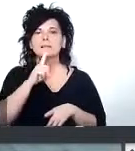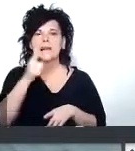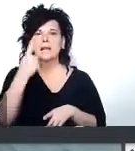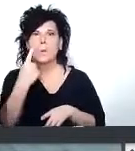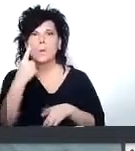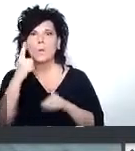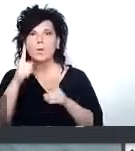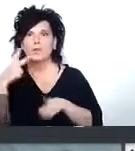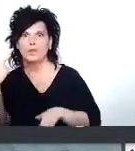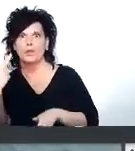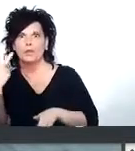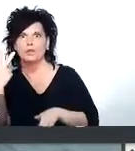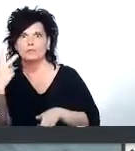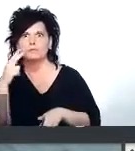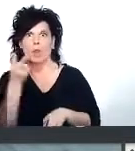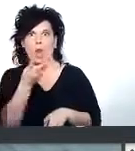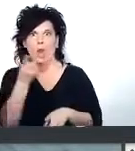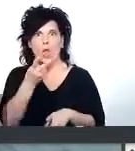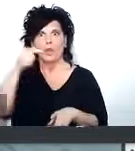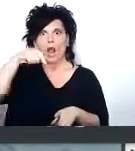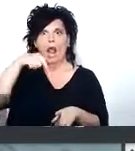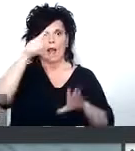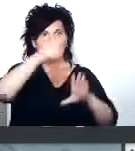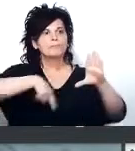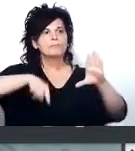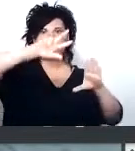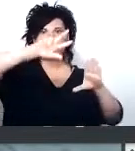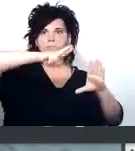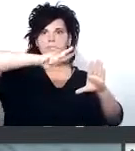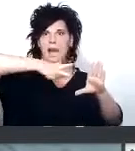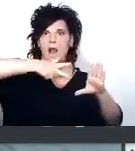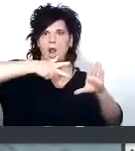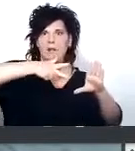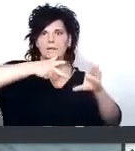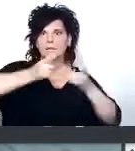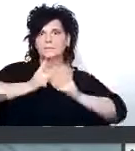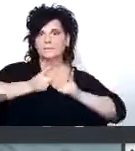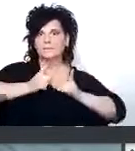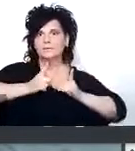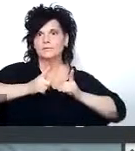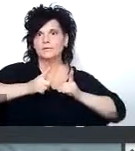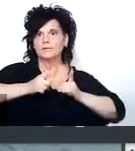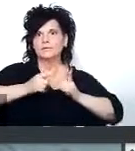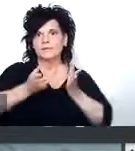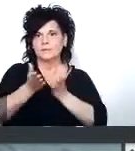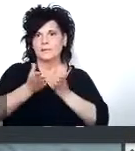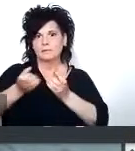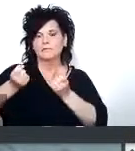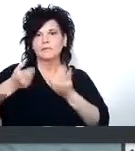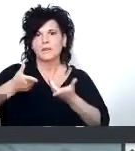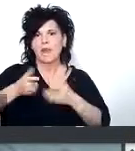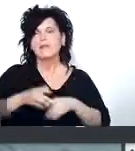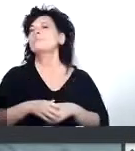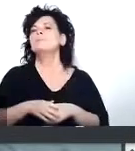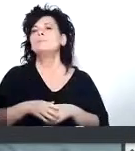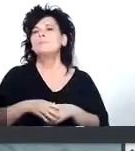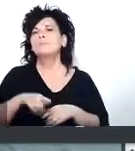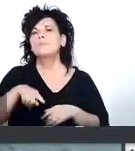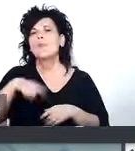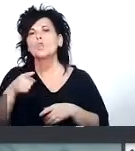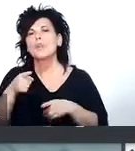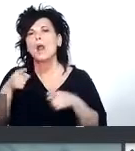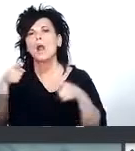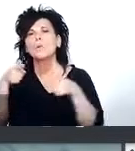están orbitando y dando servicio sino también tiene otros satélites con otra finalidad que los opera